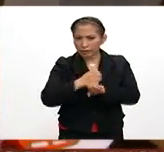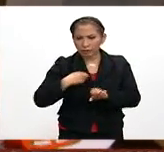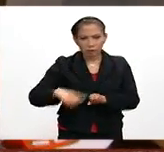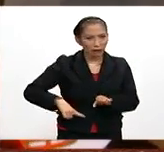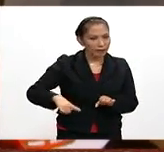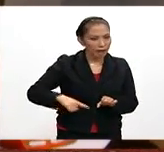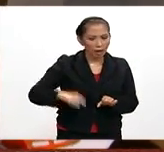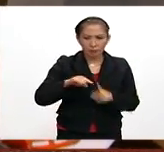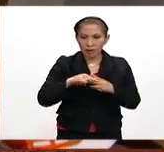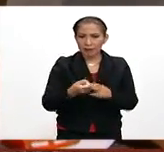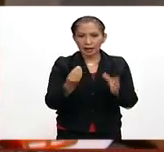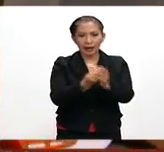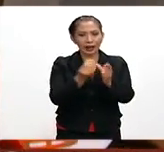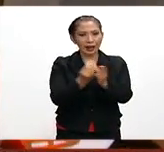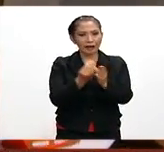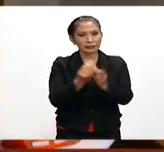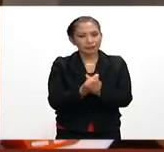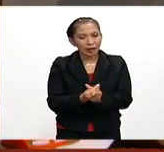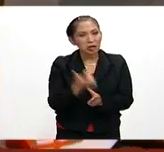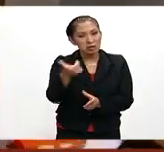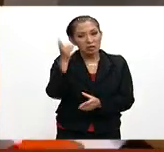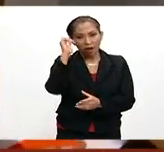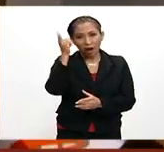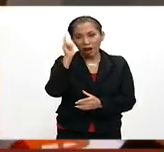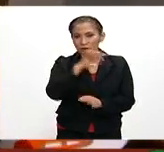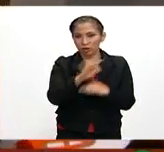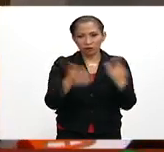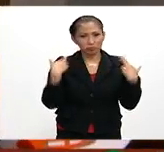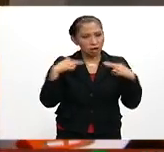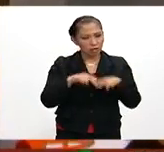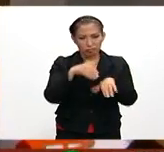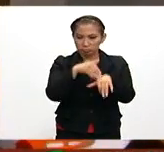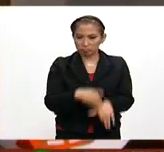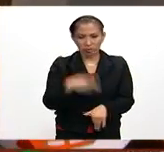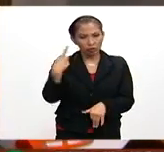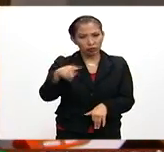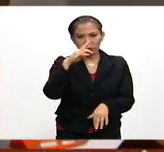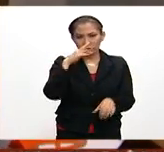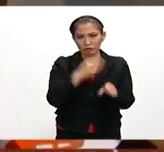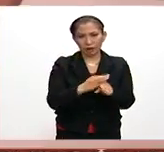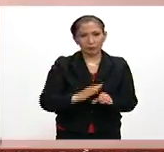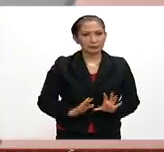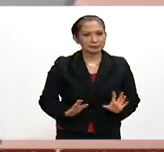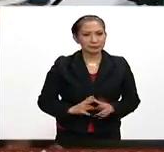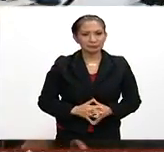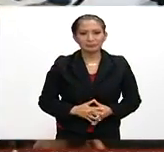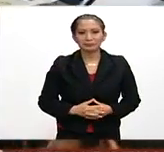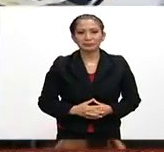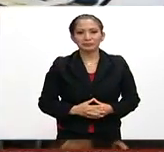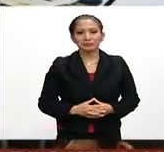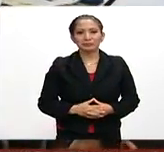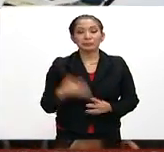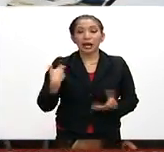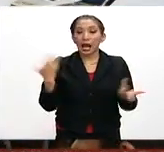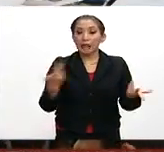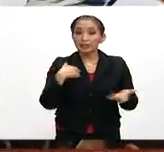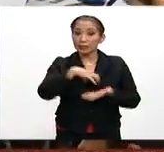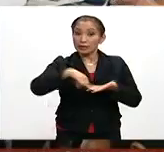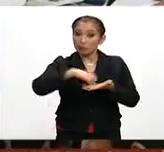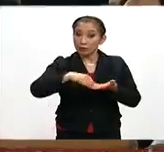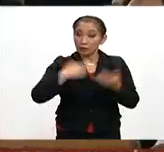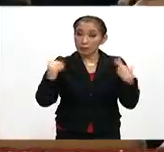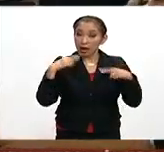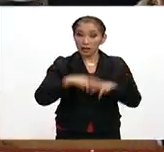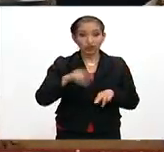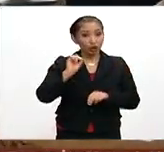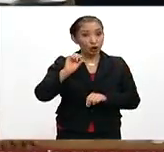listas para el inicio de clases y esperamos que todos los maestros cumplan con su responsabilidad. Se aplicarán descuentos a